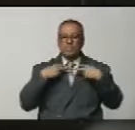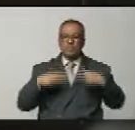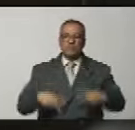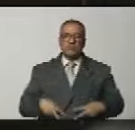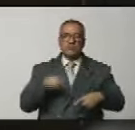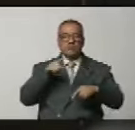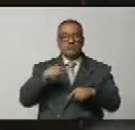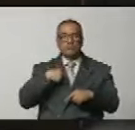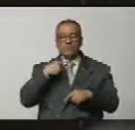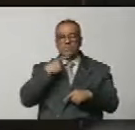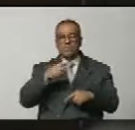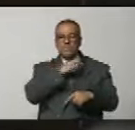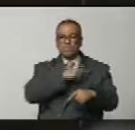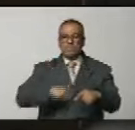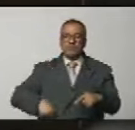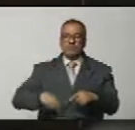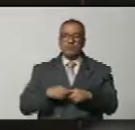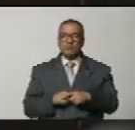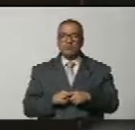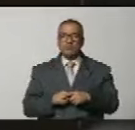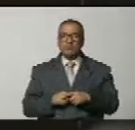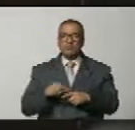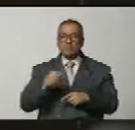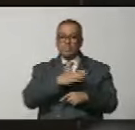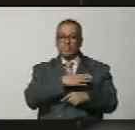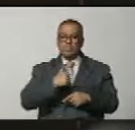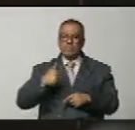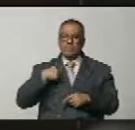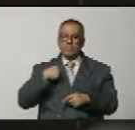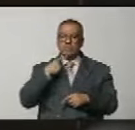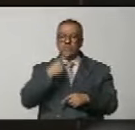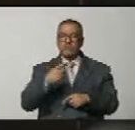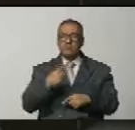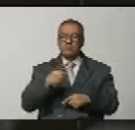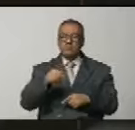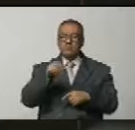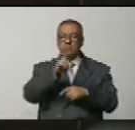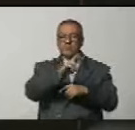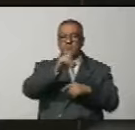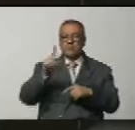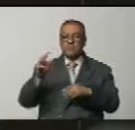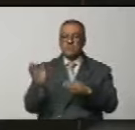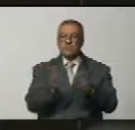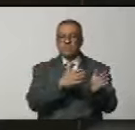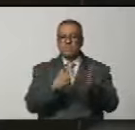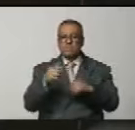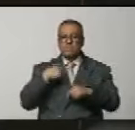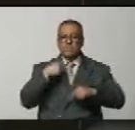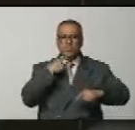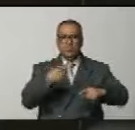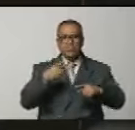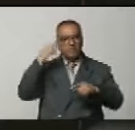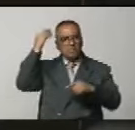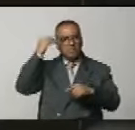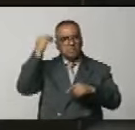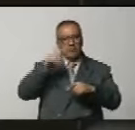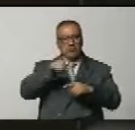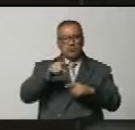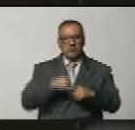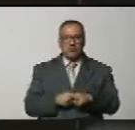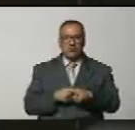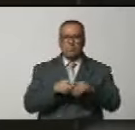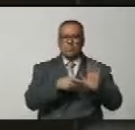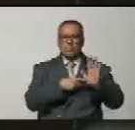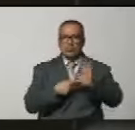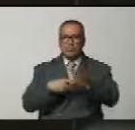Por esto, señor presidente, quisiera para este 21 de marzo, si así usted lo considera, proponer a